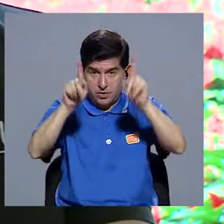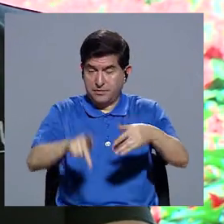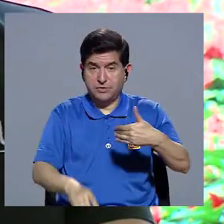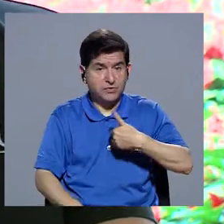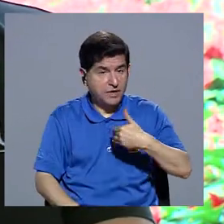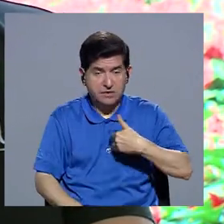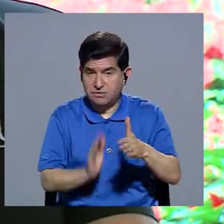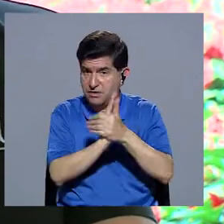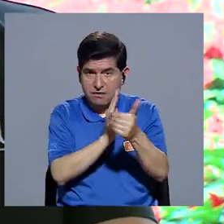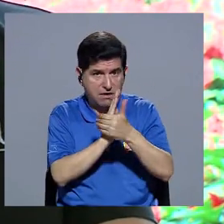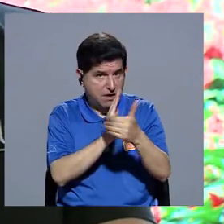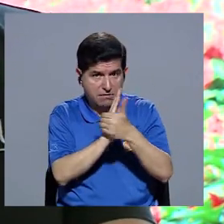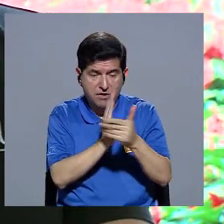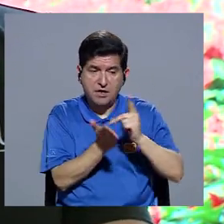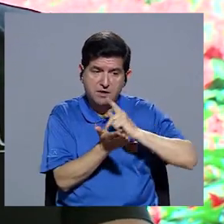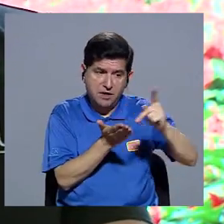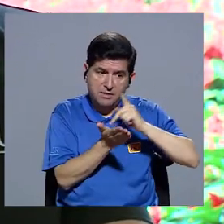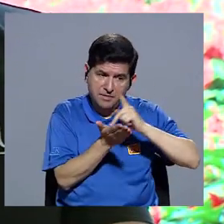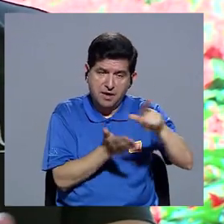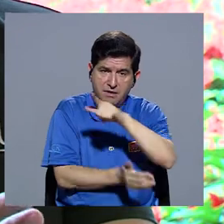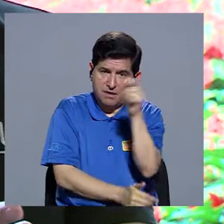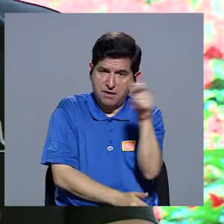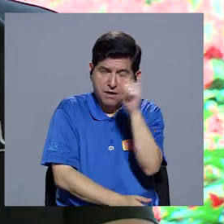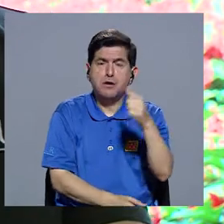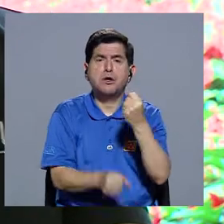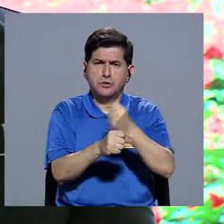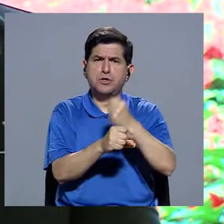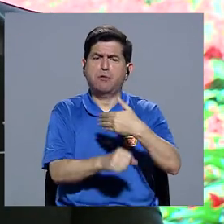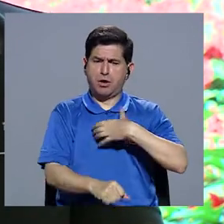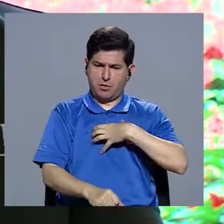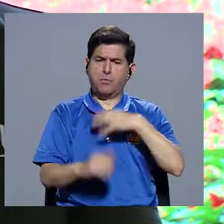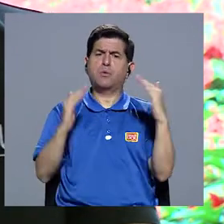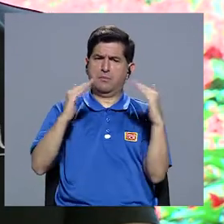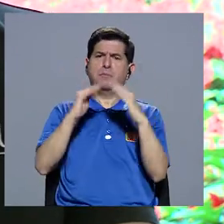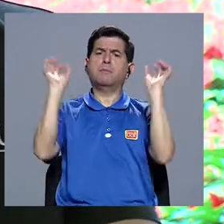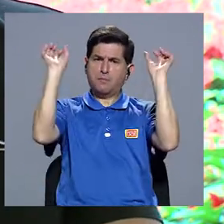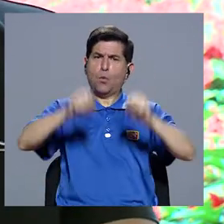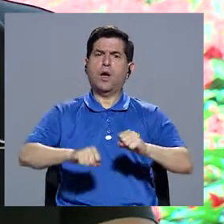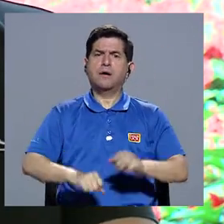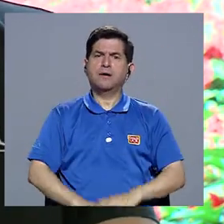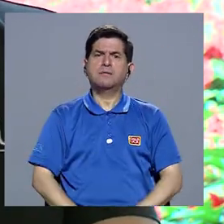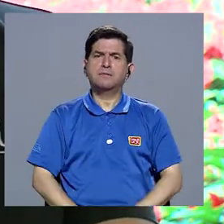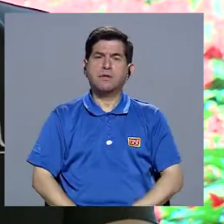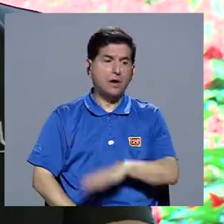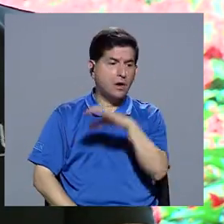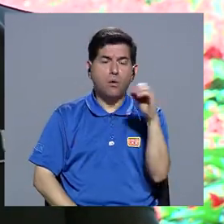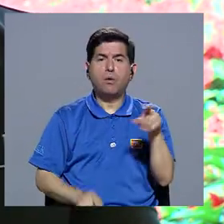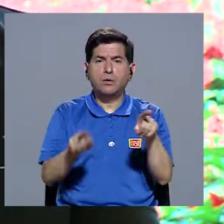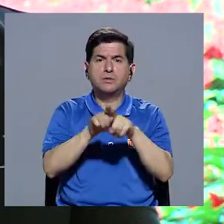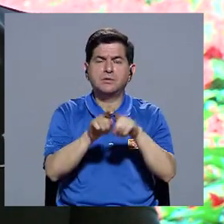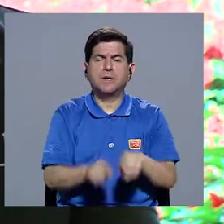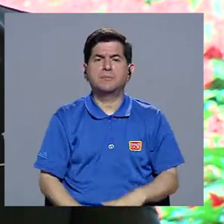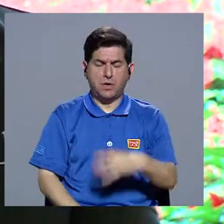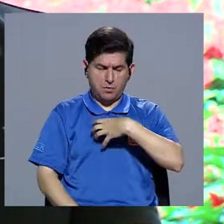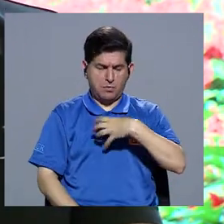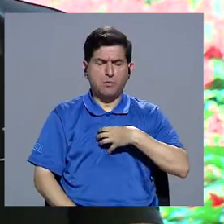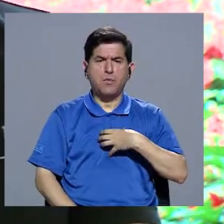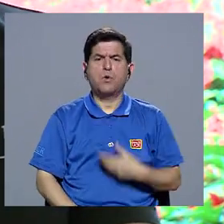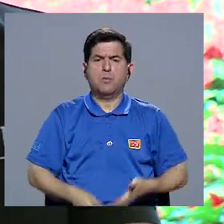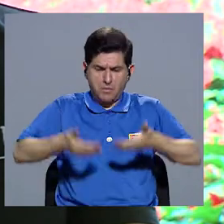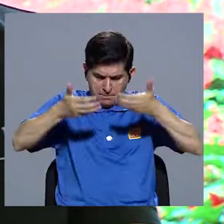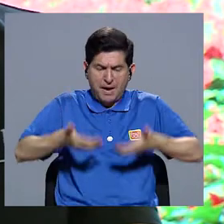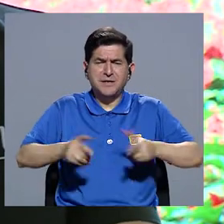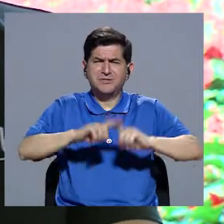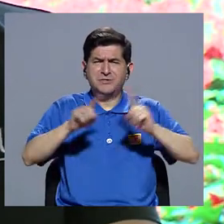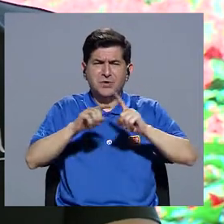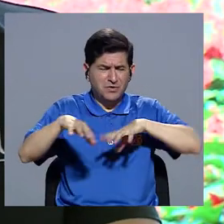tiene la capacidad para pagar una mensualidad puede trabajar en su propio hogar, puede trabajar en su casa, opciones con su propio peso corporal. Hay